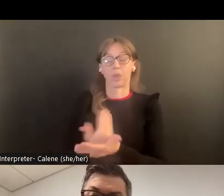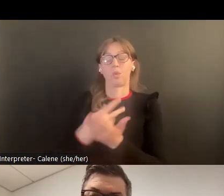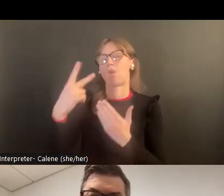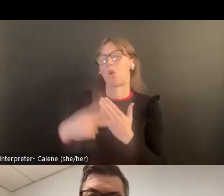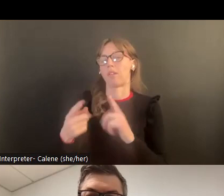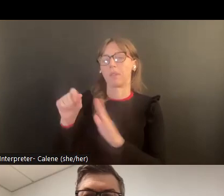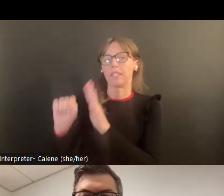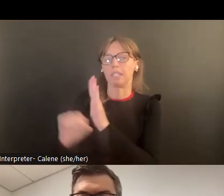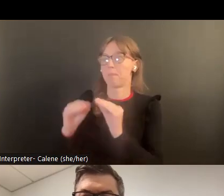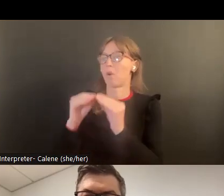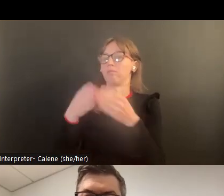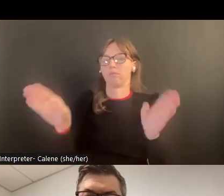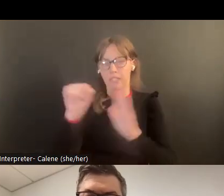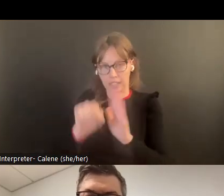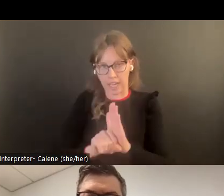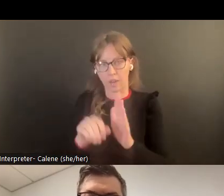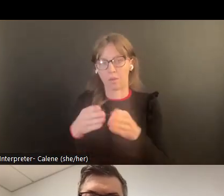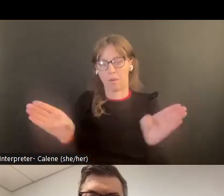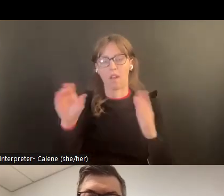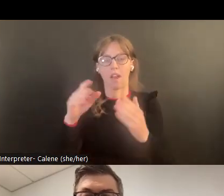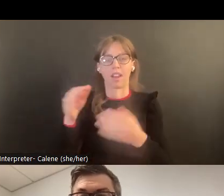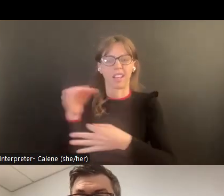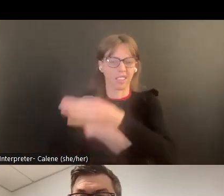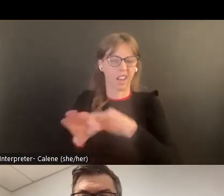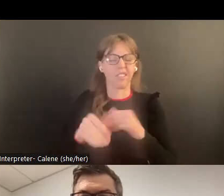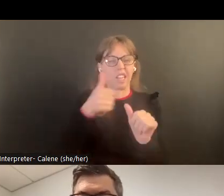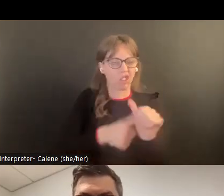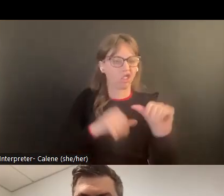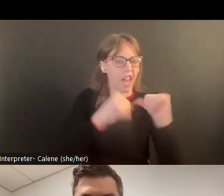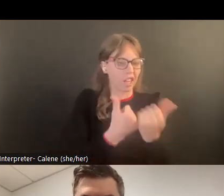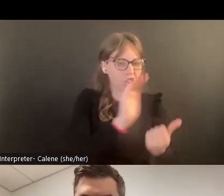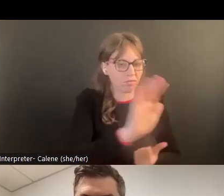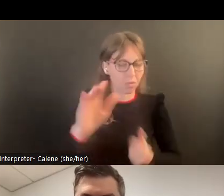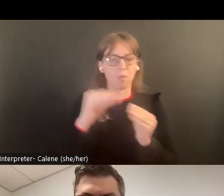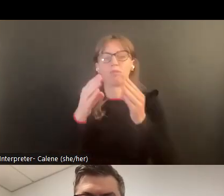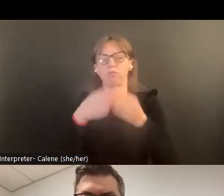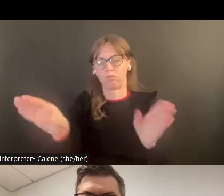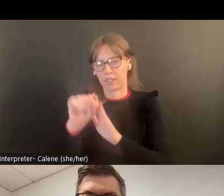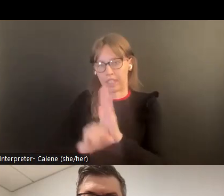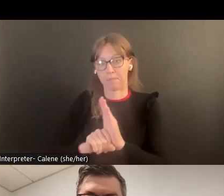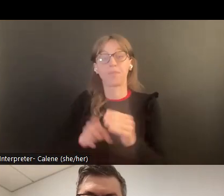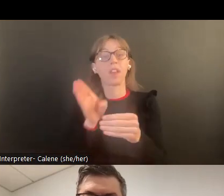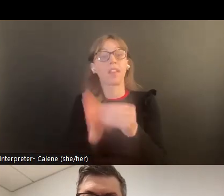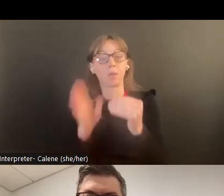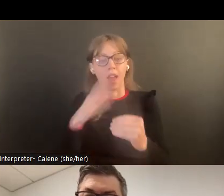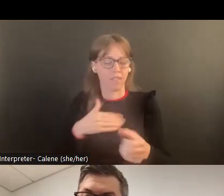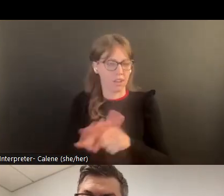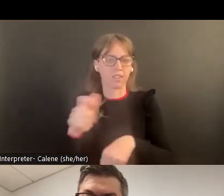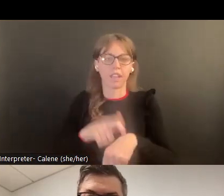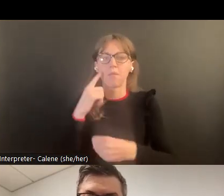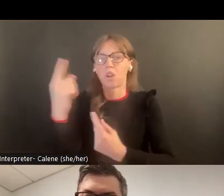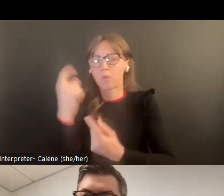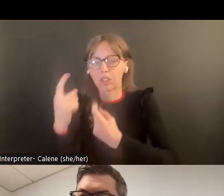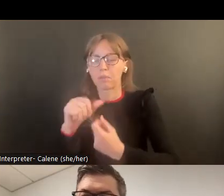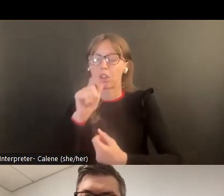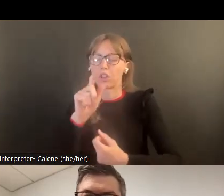para el estado. Como un enfoque a nivel de estado en vez de agencia por agencia. Y al final vamos a tener tiempo para preguntas.